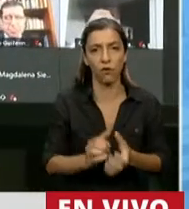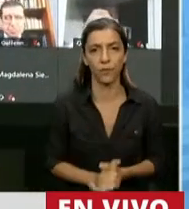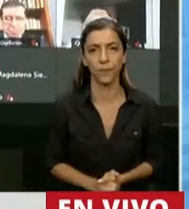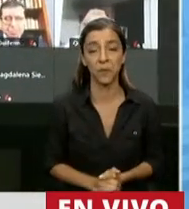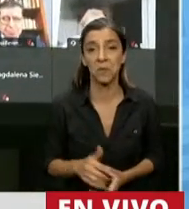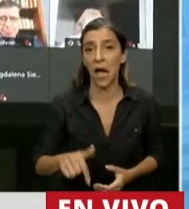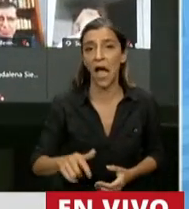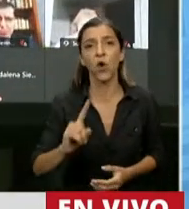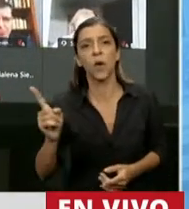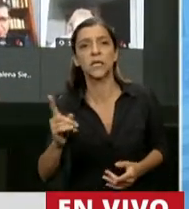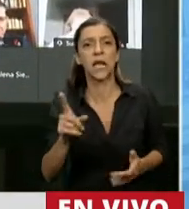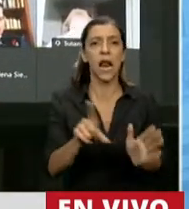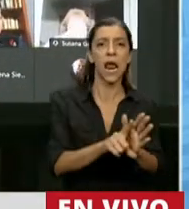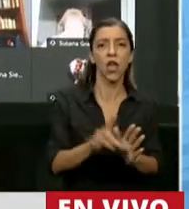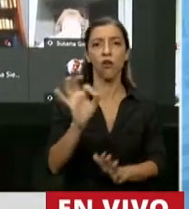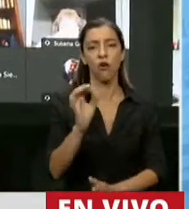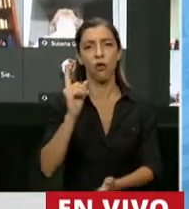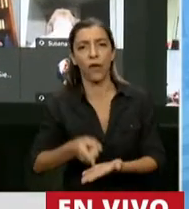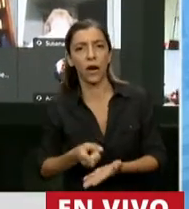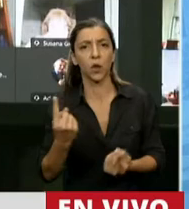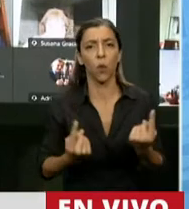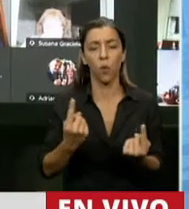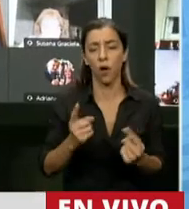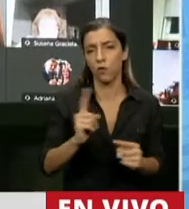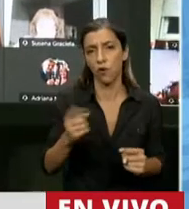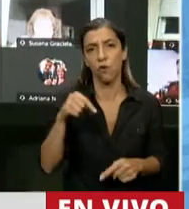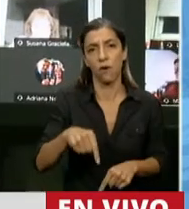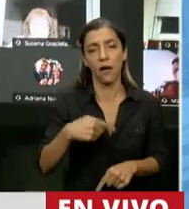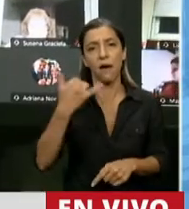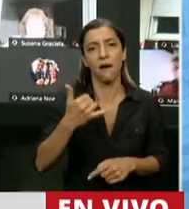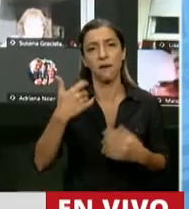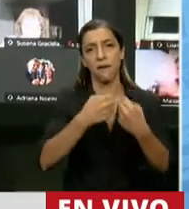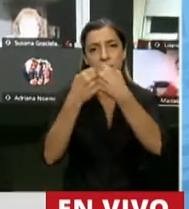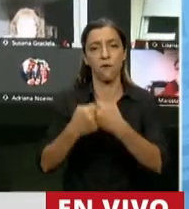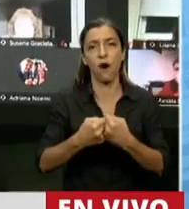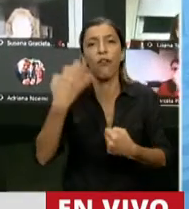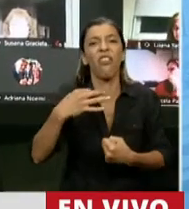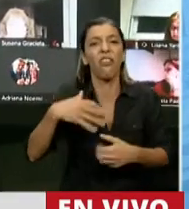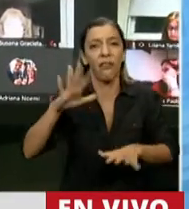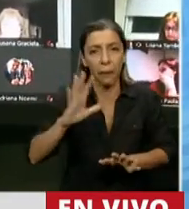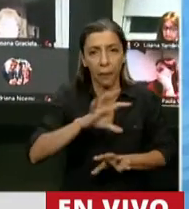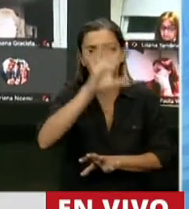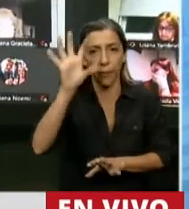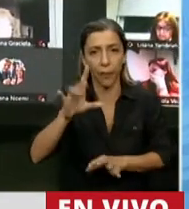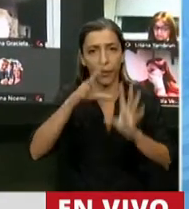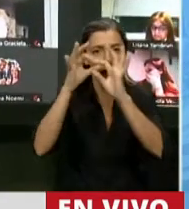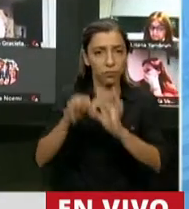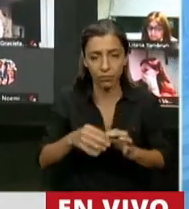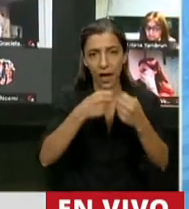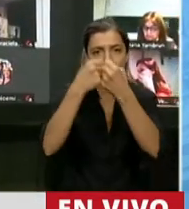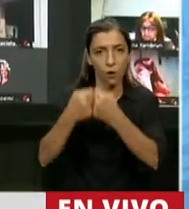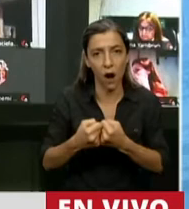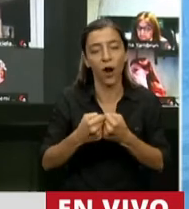de si es ley o si es decreto, sino de federalismo de concertación. En ningún caso se puede